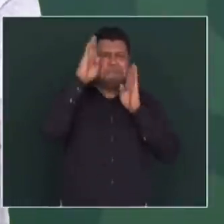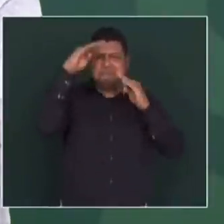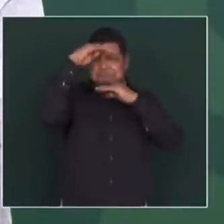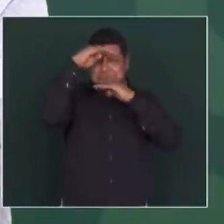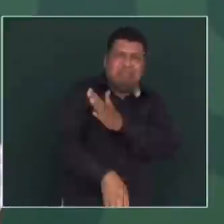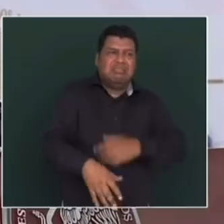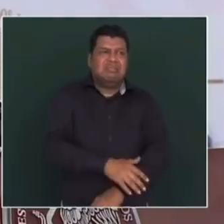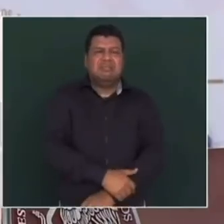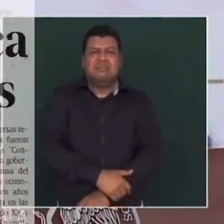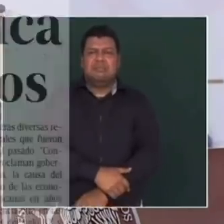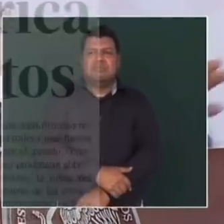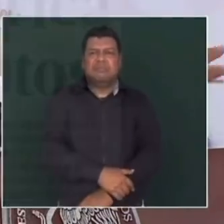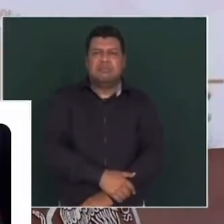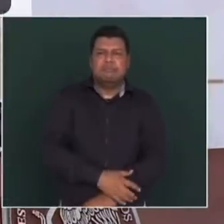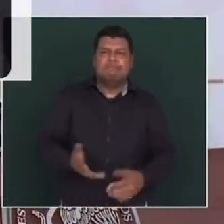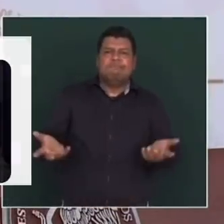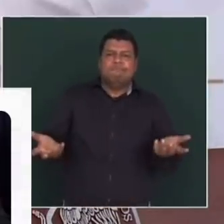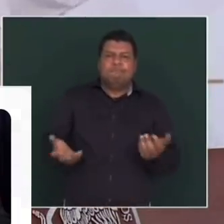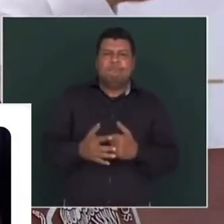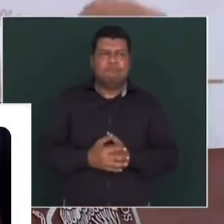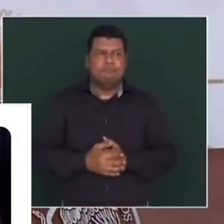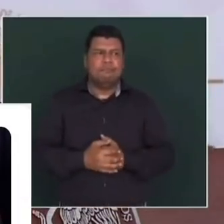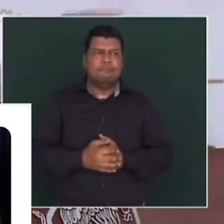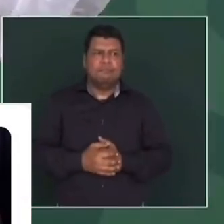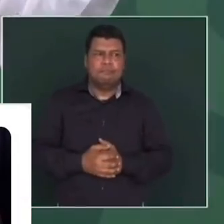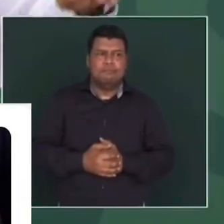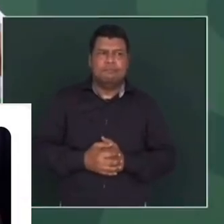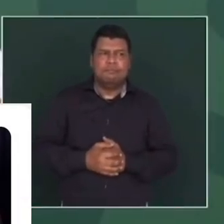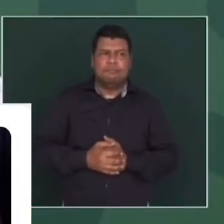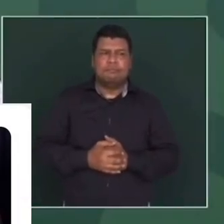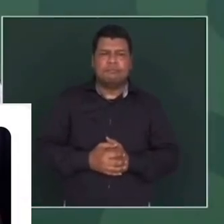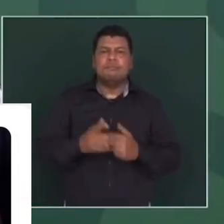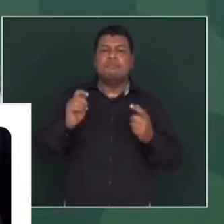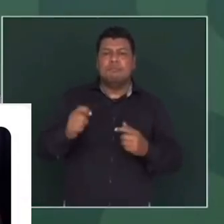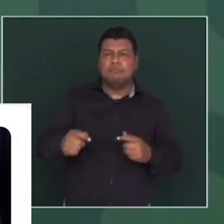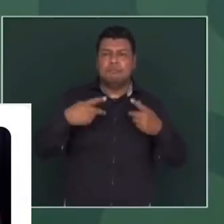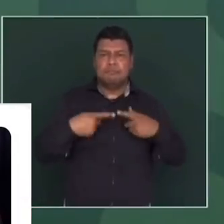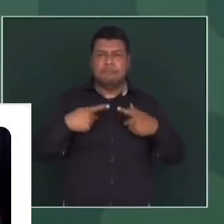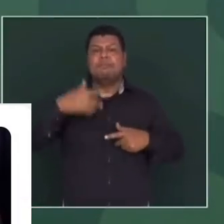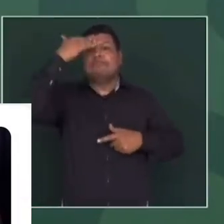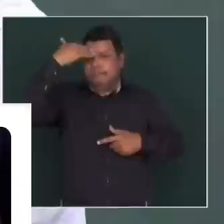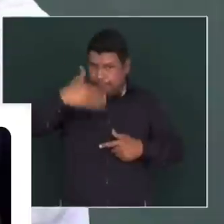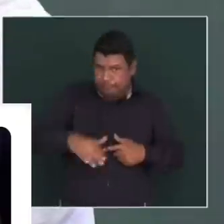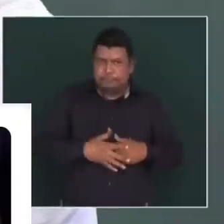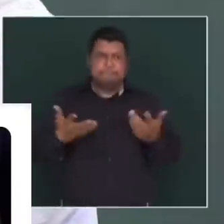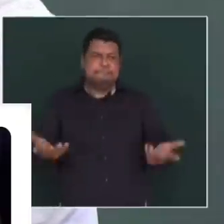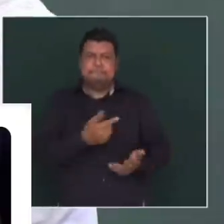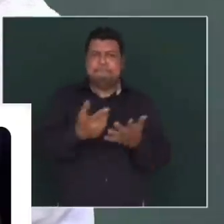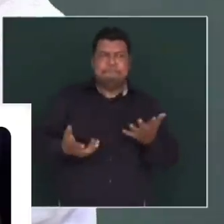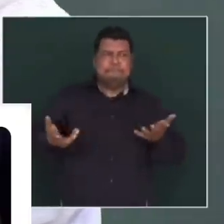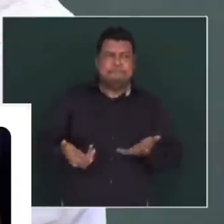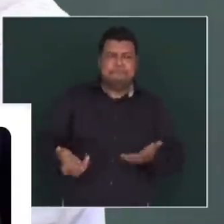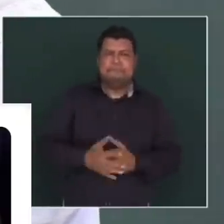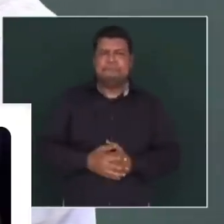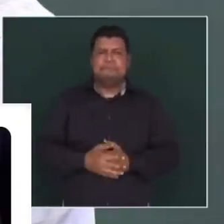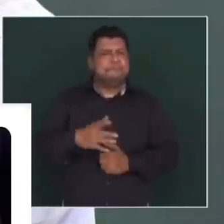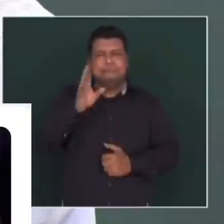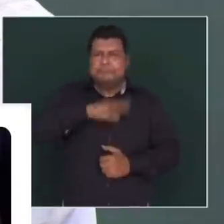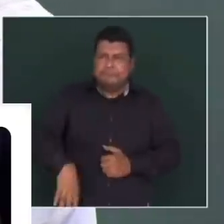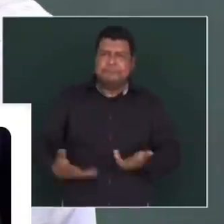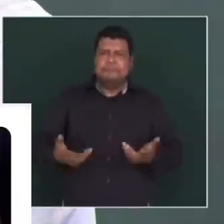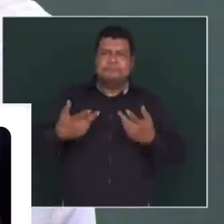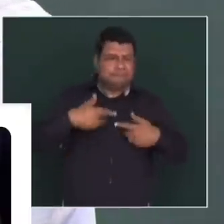neoliberal. Y como ya, este, la gente sabe del daño que causaron, están molestos.